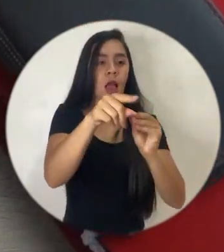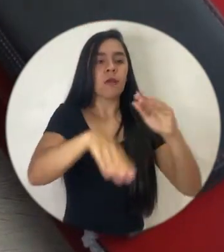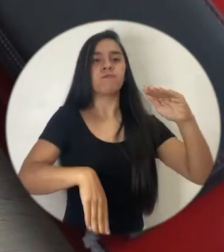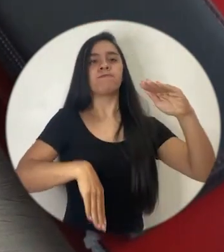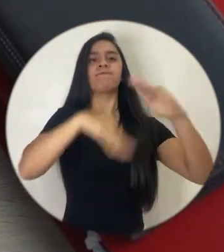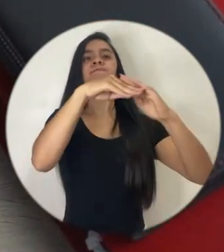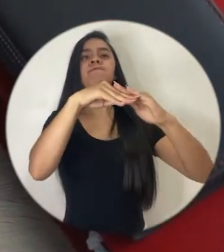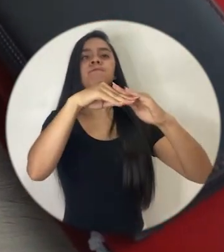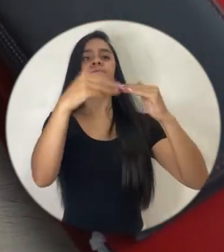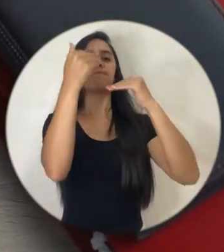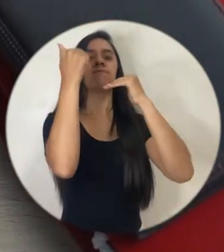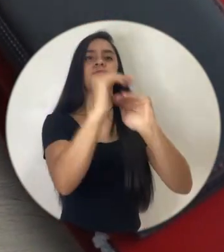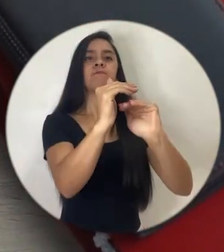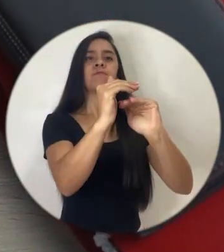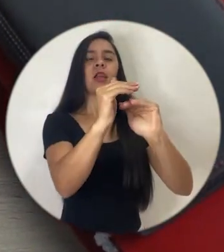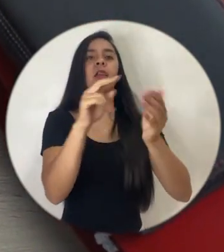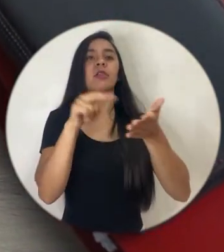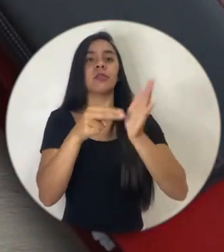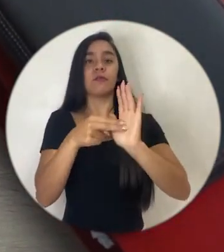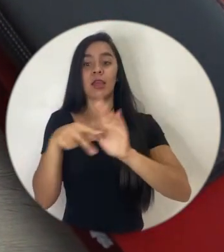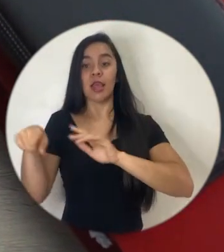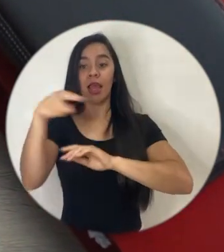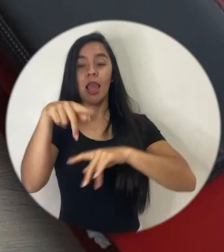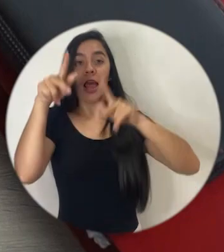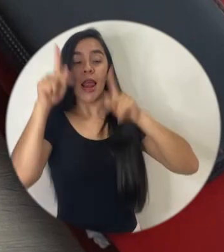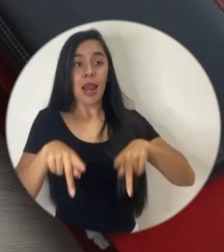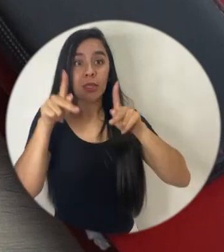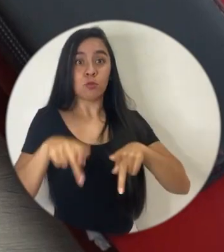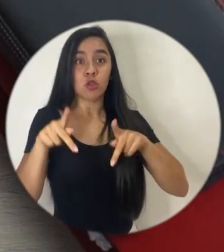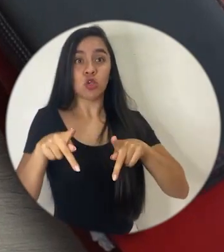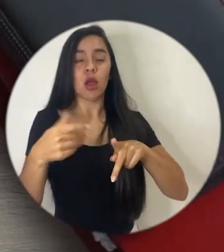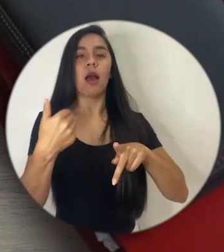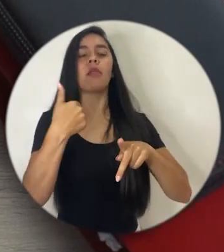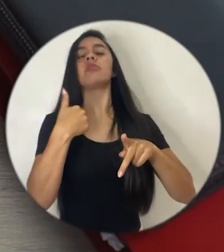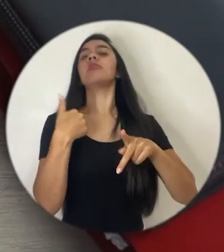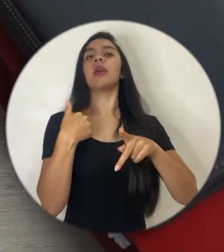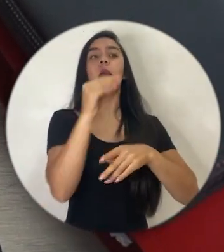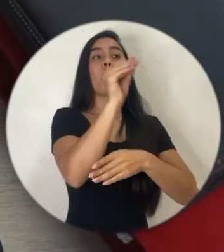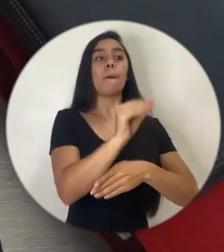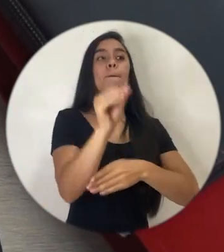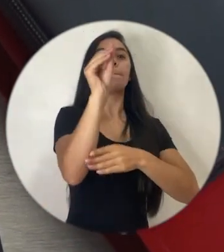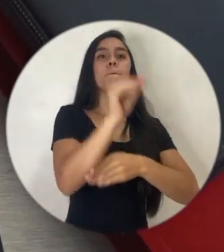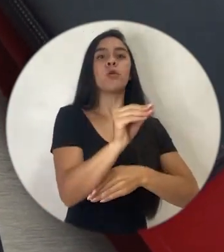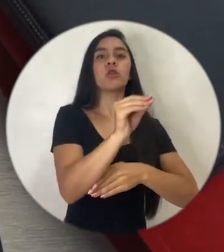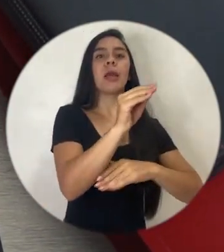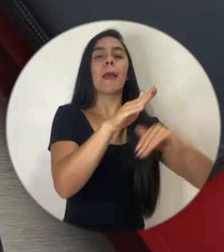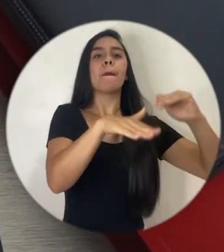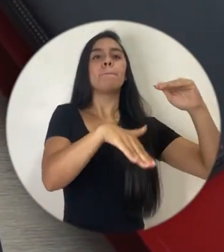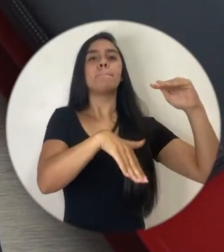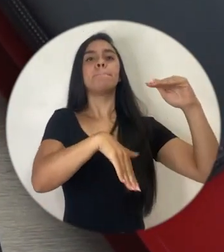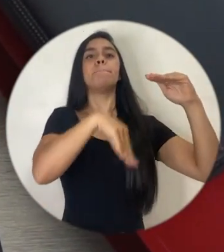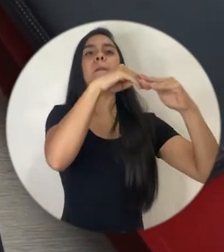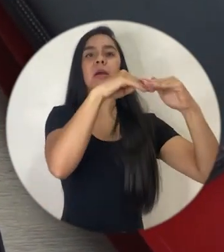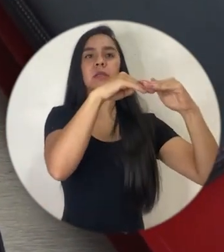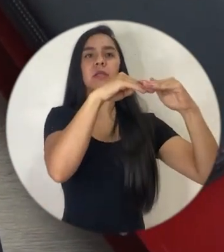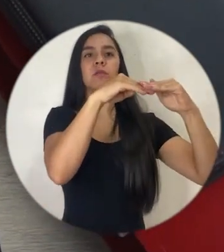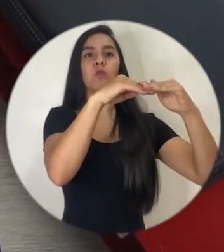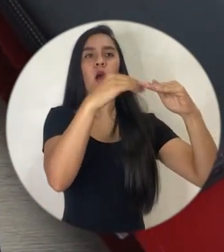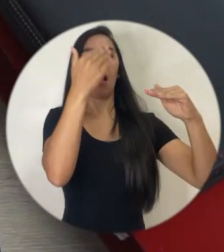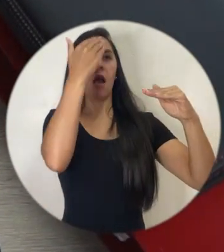tope. Y entonces, ayudar a que la gente tenga una tasa de referencia máxima